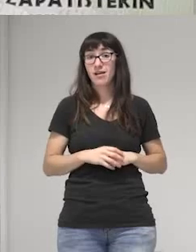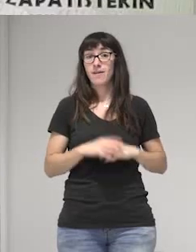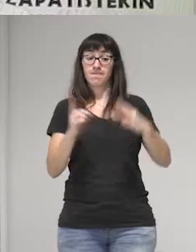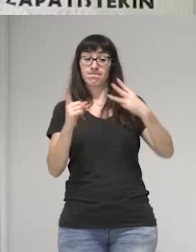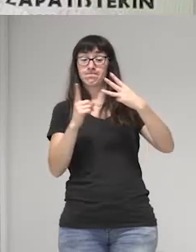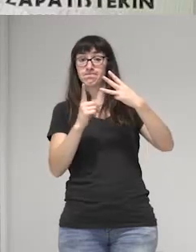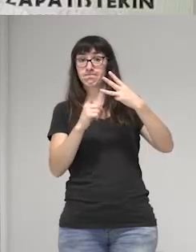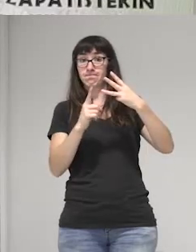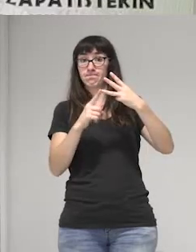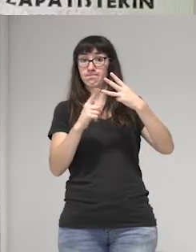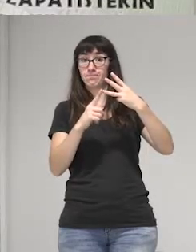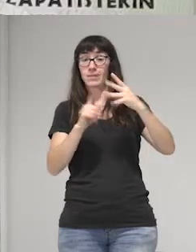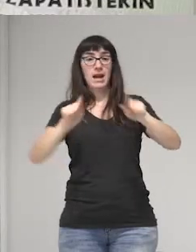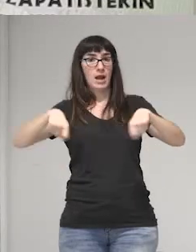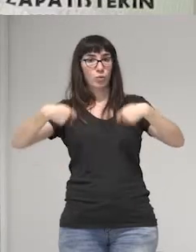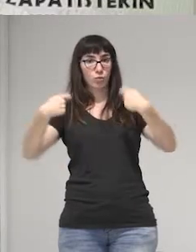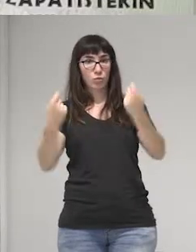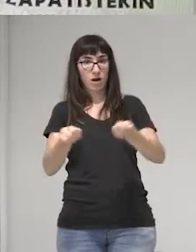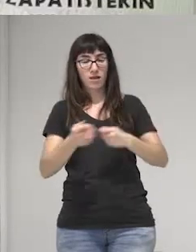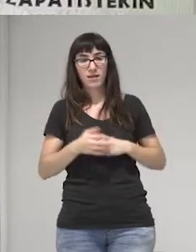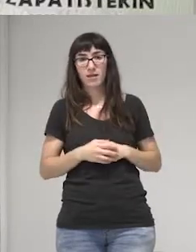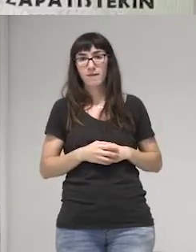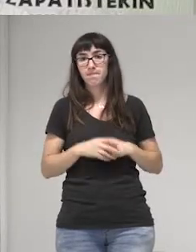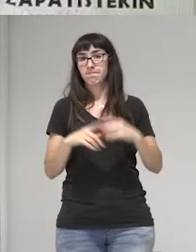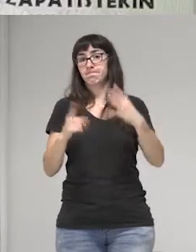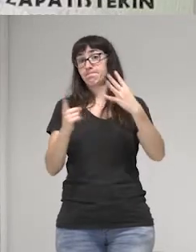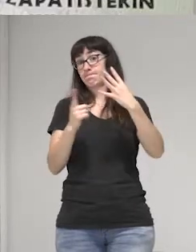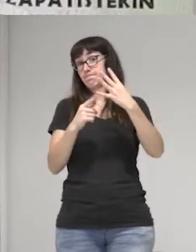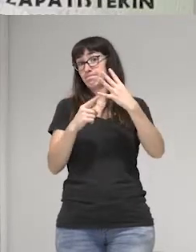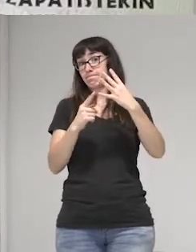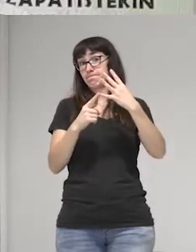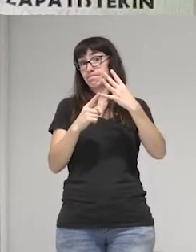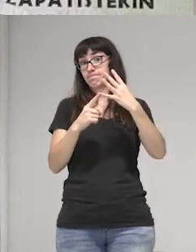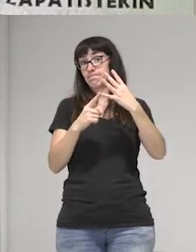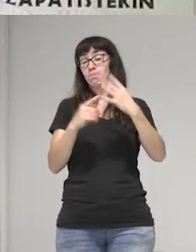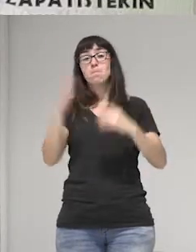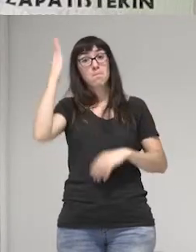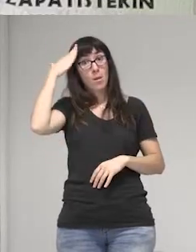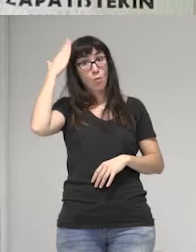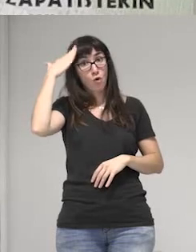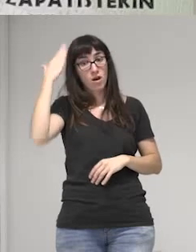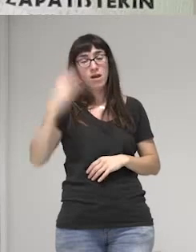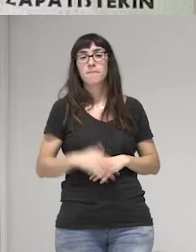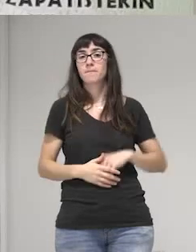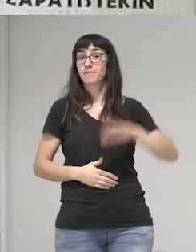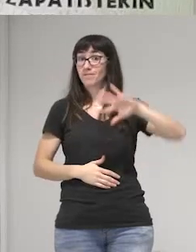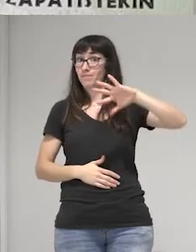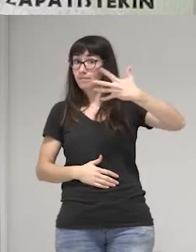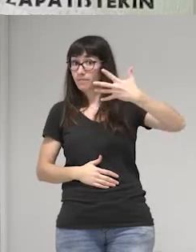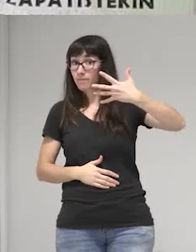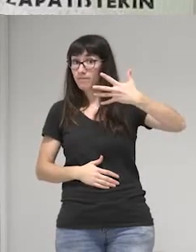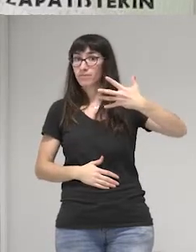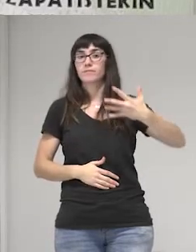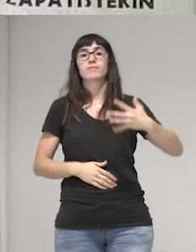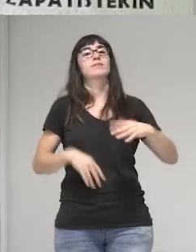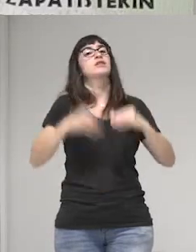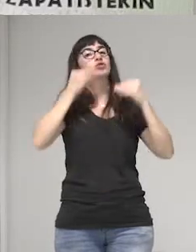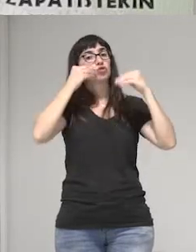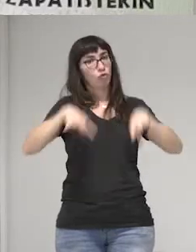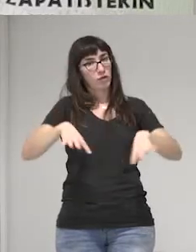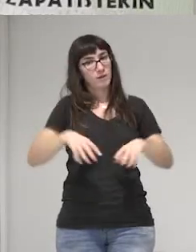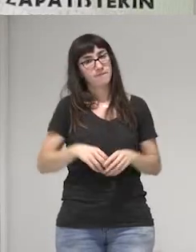el territorio naturaleza, el territorio memoria, el territorio historia.